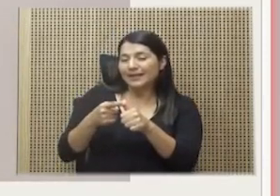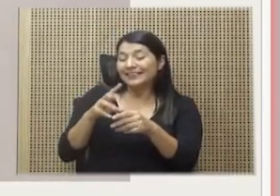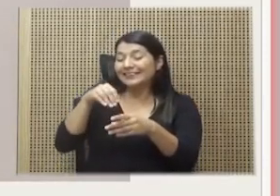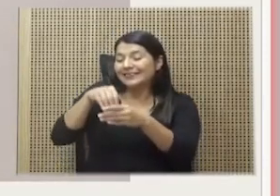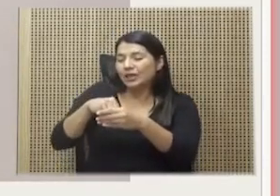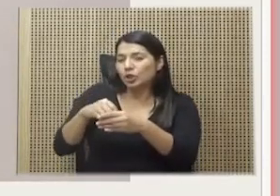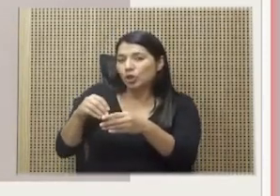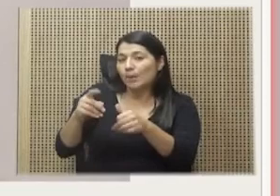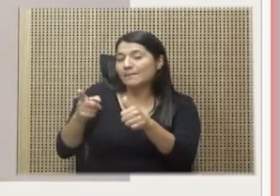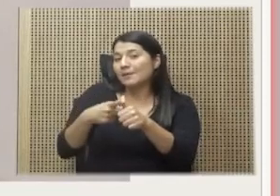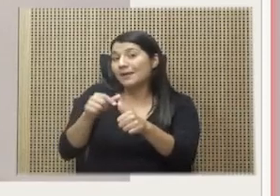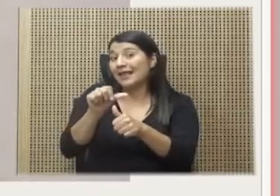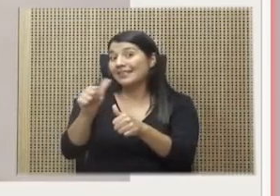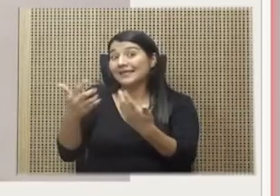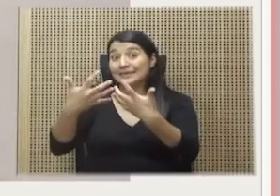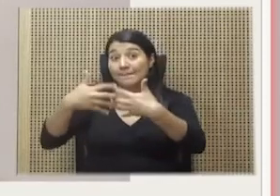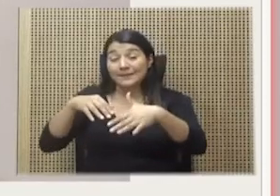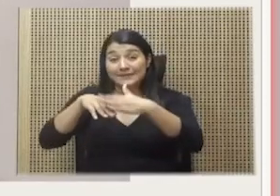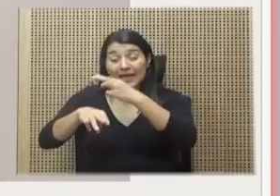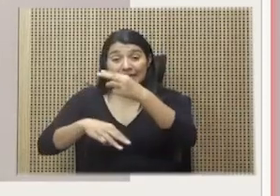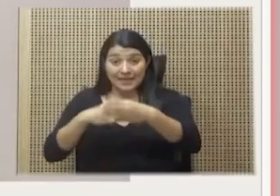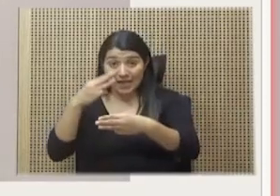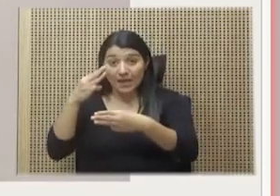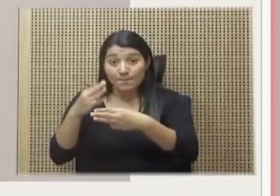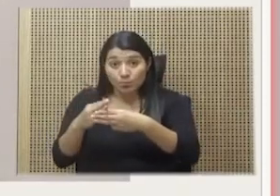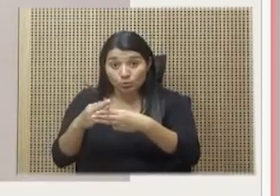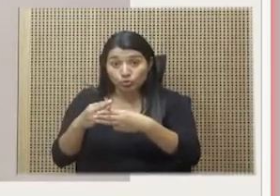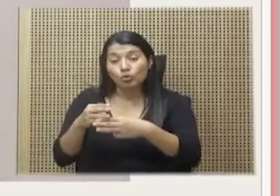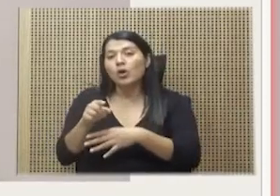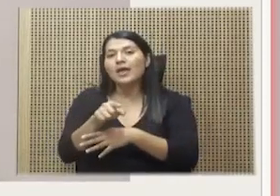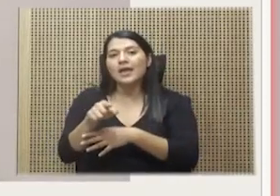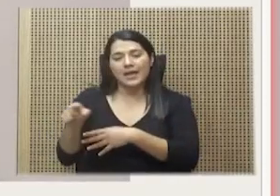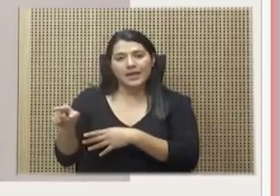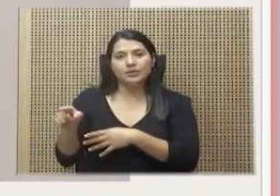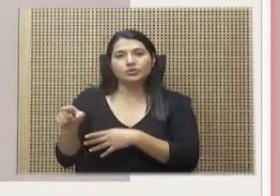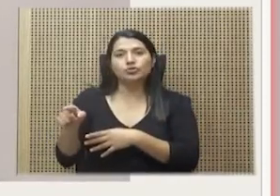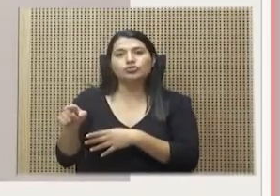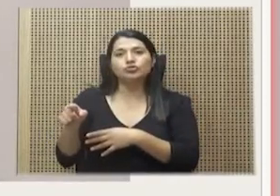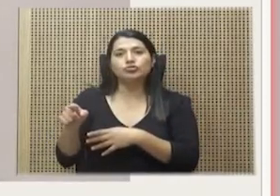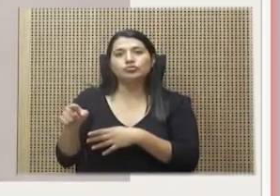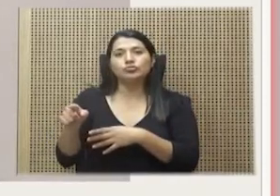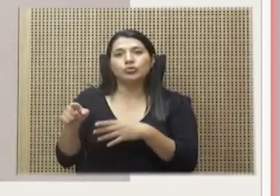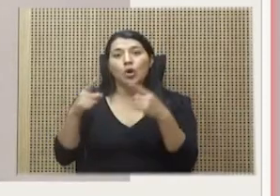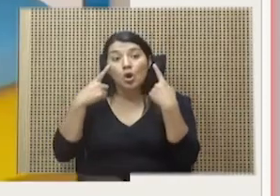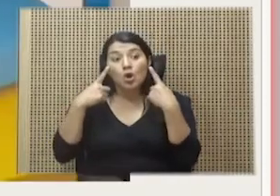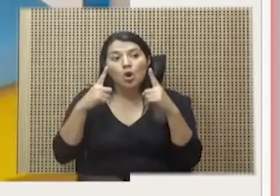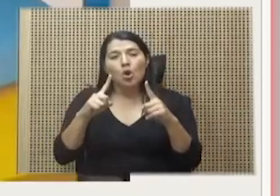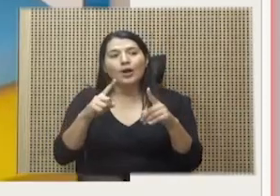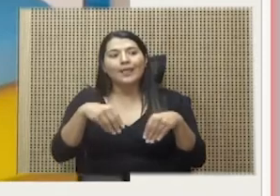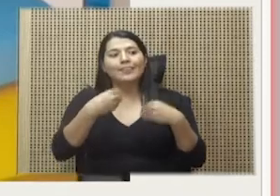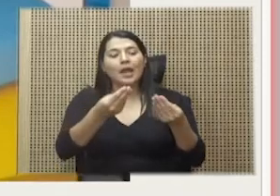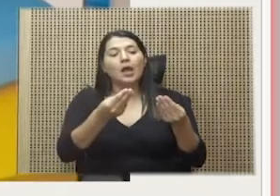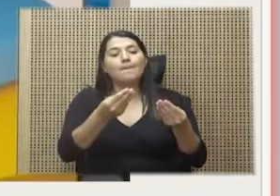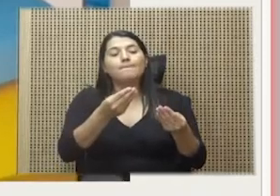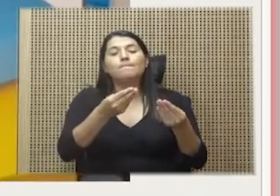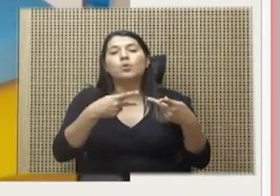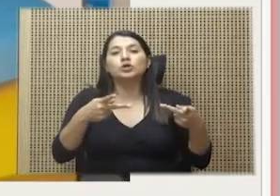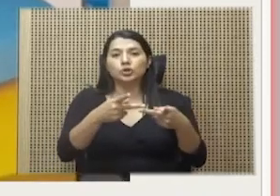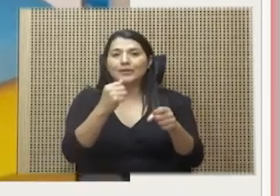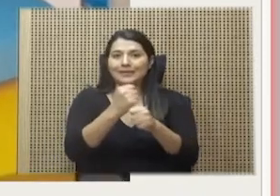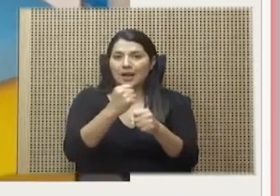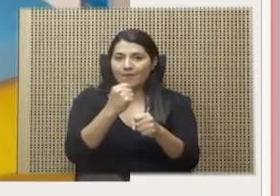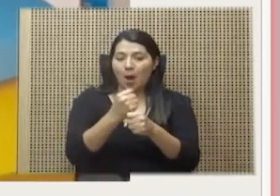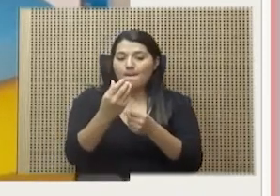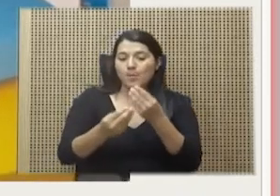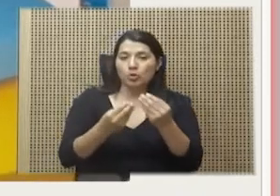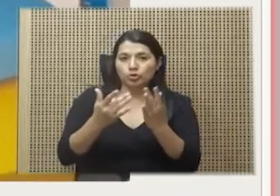del mundo en generar ingresos en la producción de tecnología. Es un anuncio muy relevante que